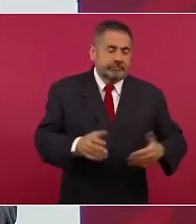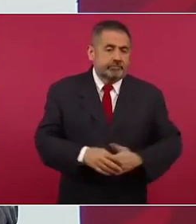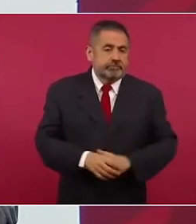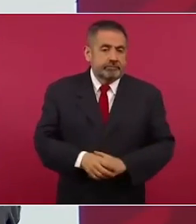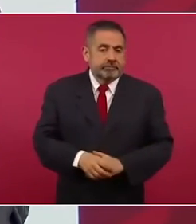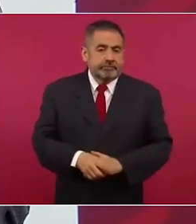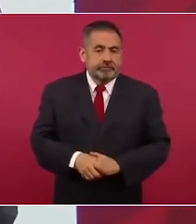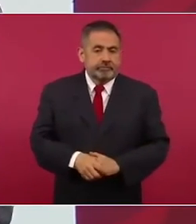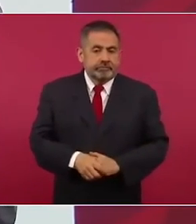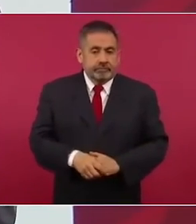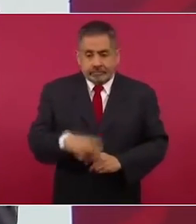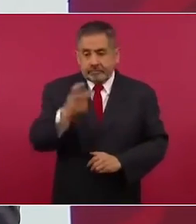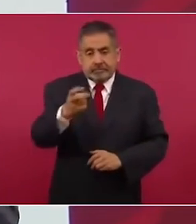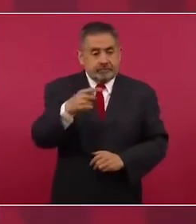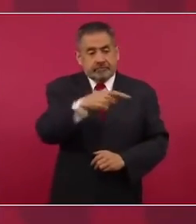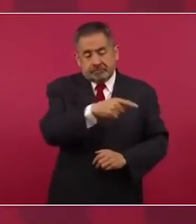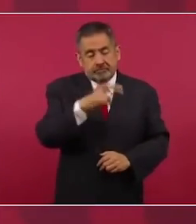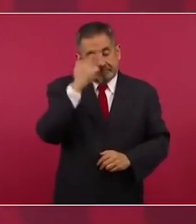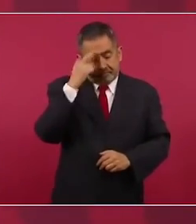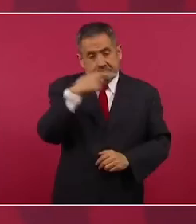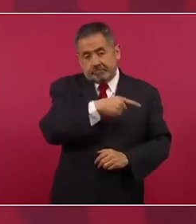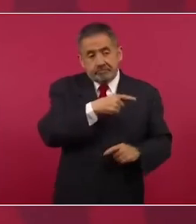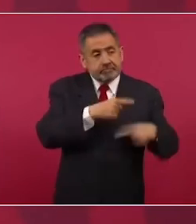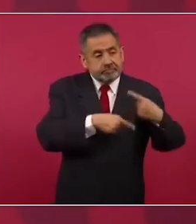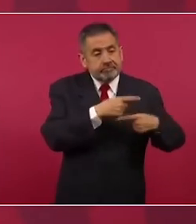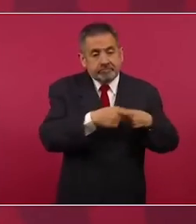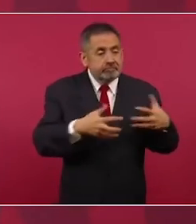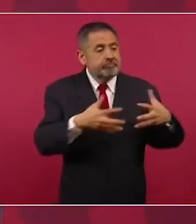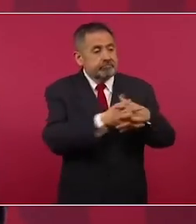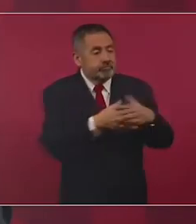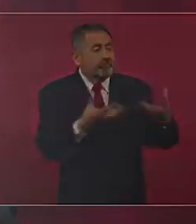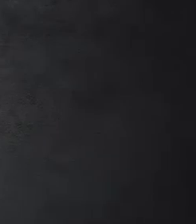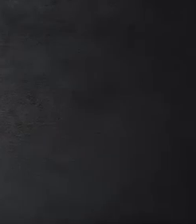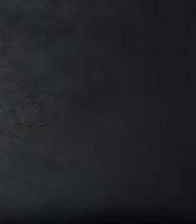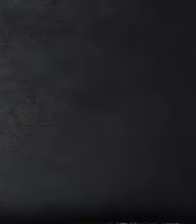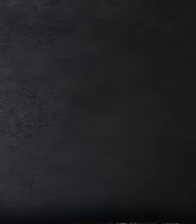Eso es lo que han venido promoviendo.